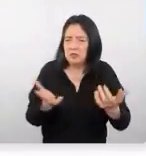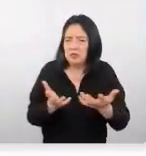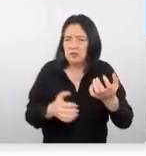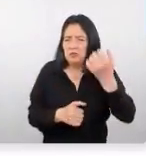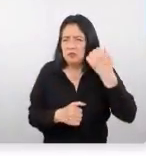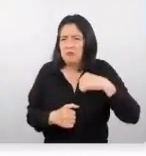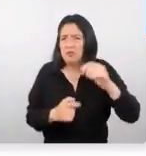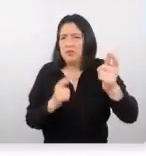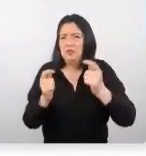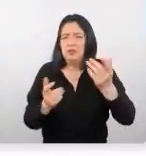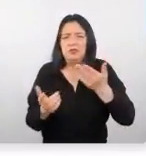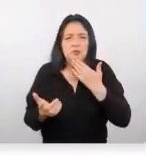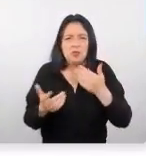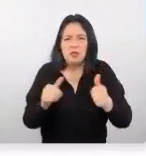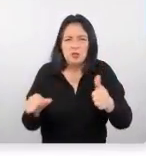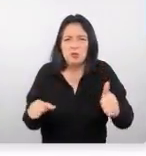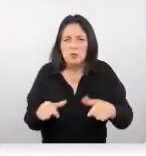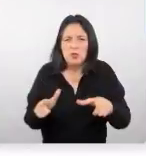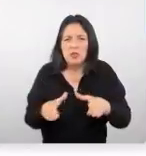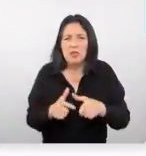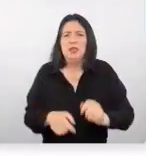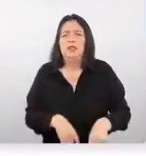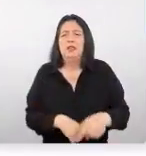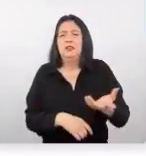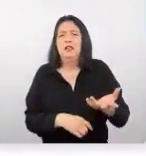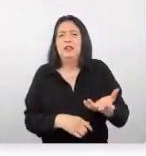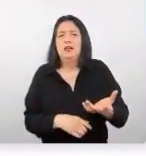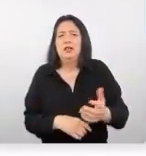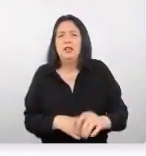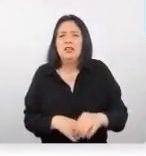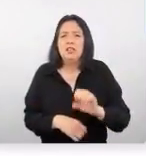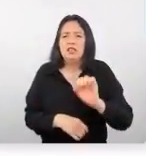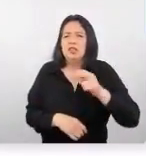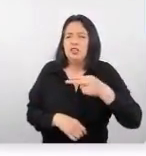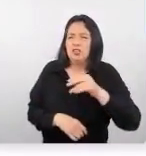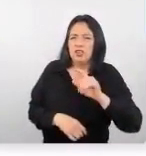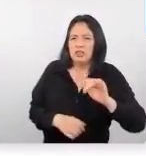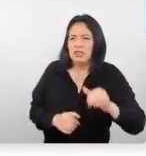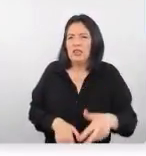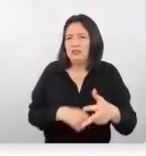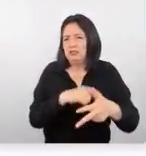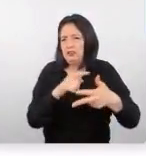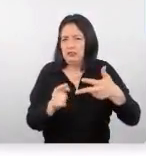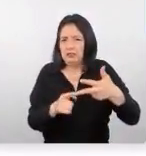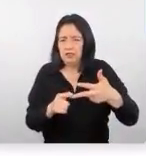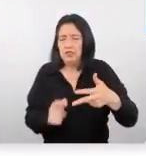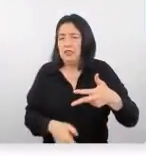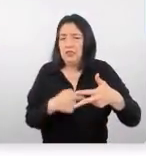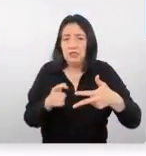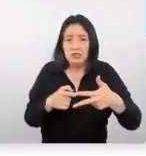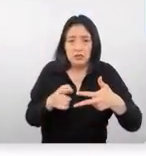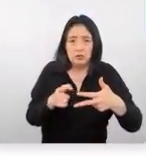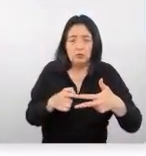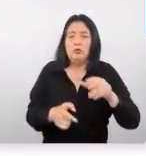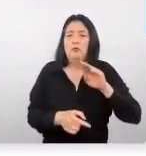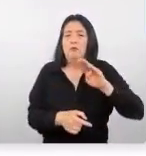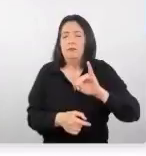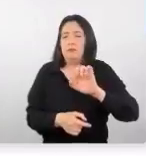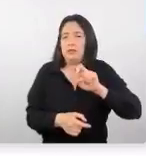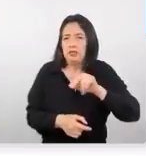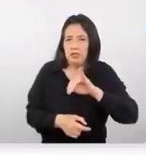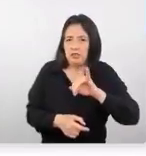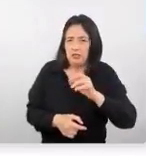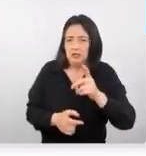viajan más turistas es Shanghái, pero se encuentra dentro de nuestros top 3. En segundo lugar, está Beijing, que nosotros lo tenemos